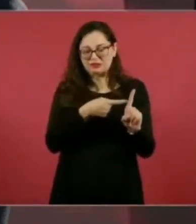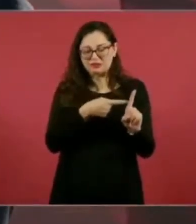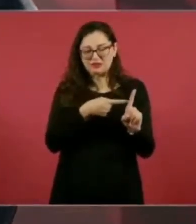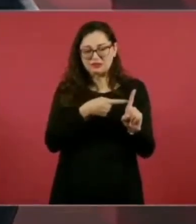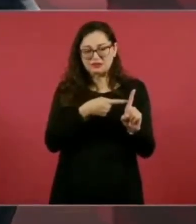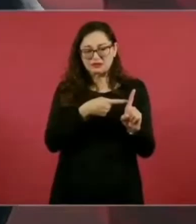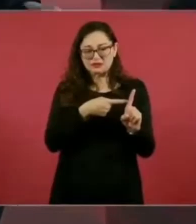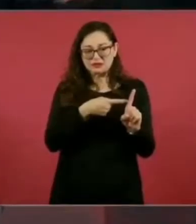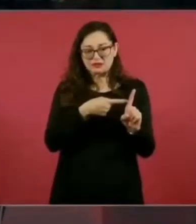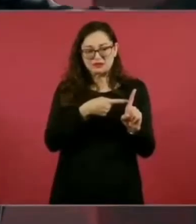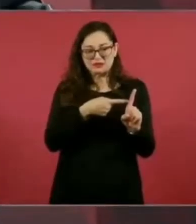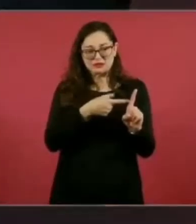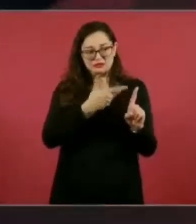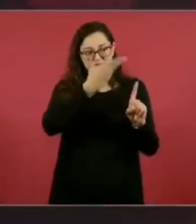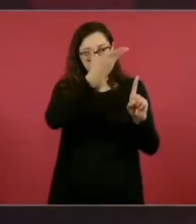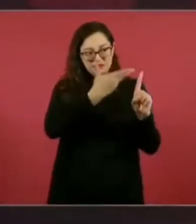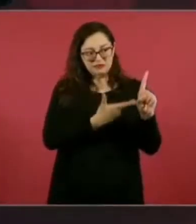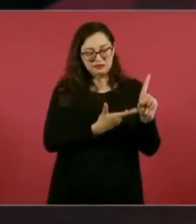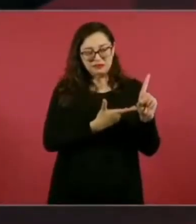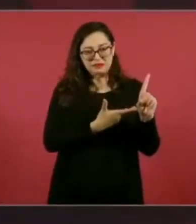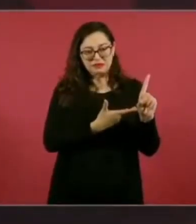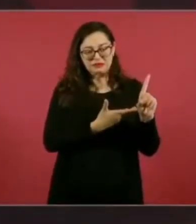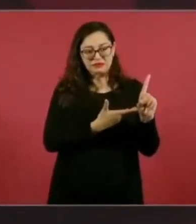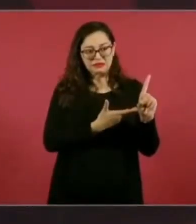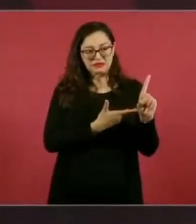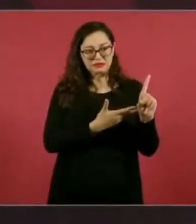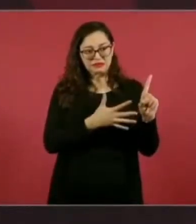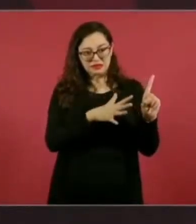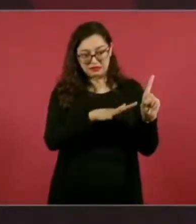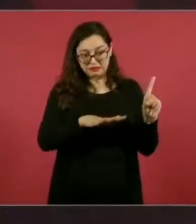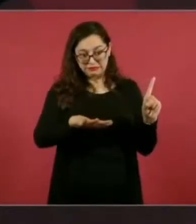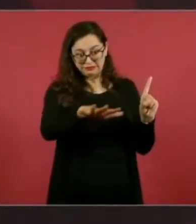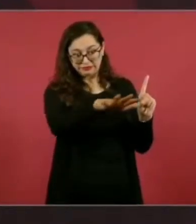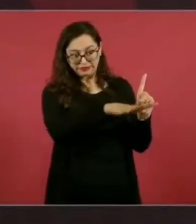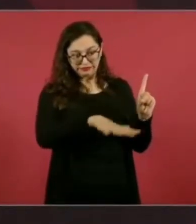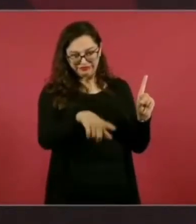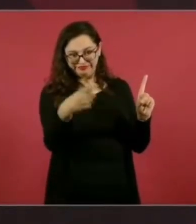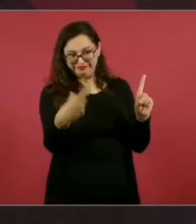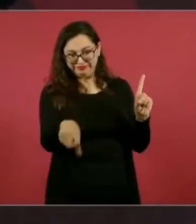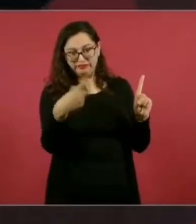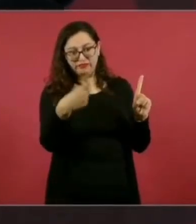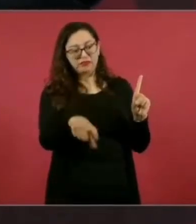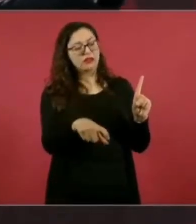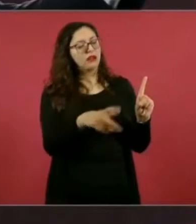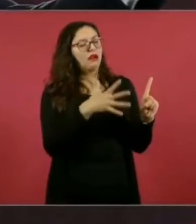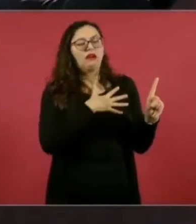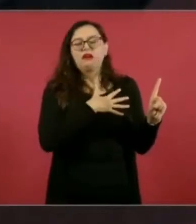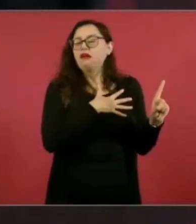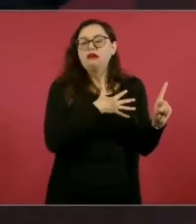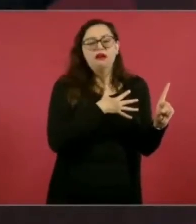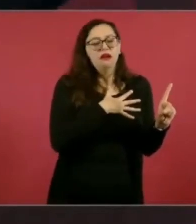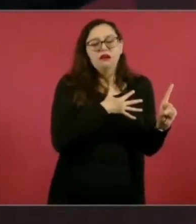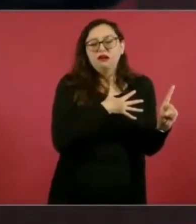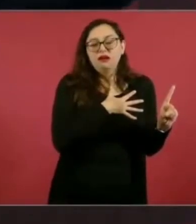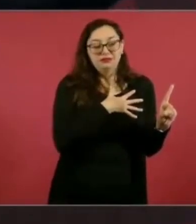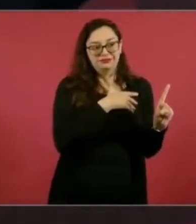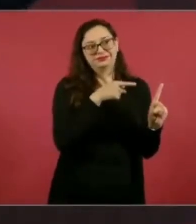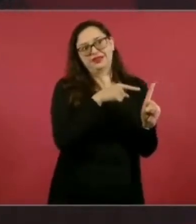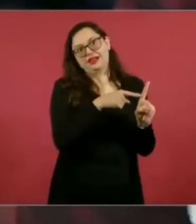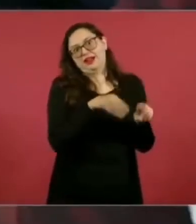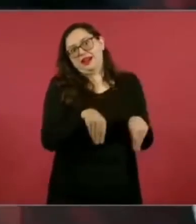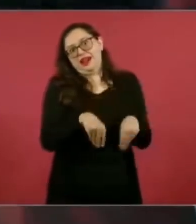un ídolo, claro, de la oligarquía, porque los rescató